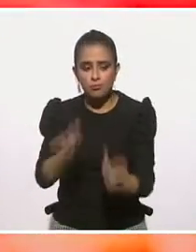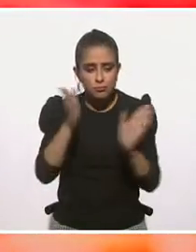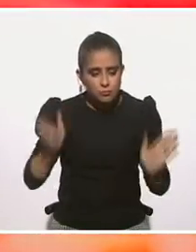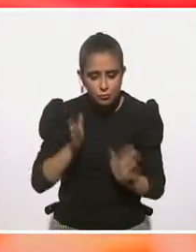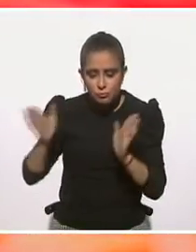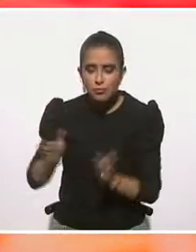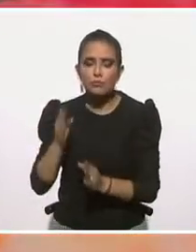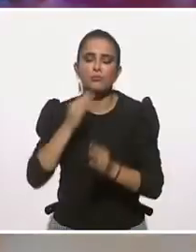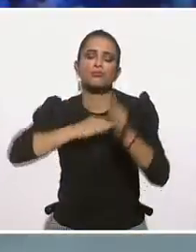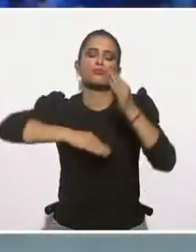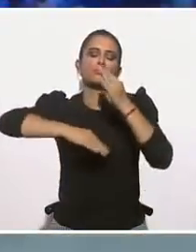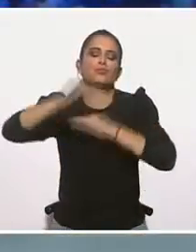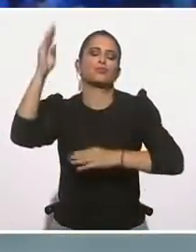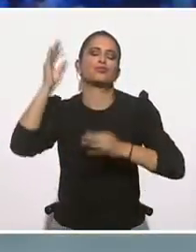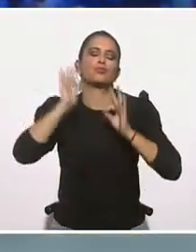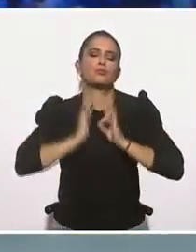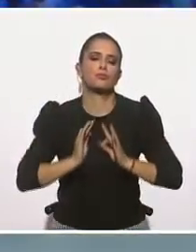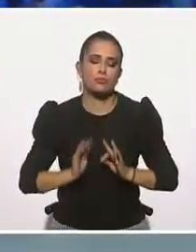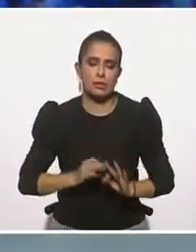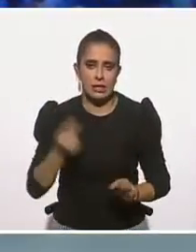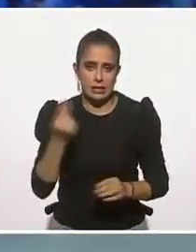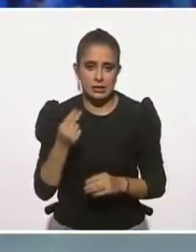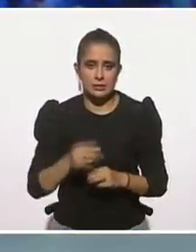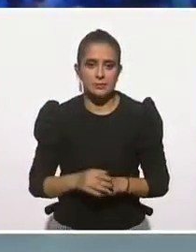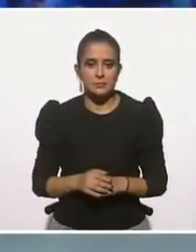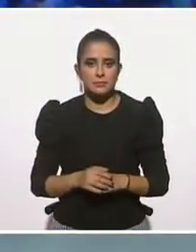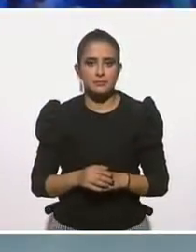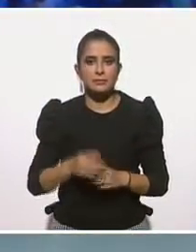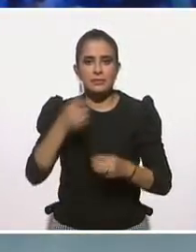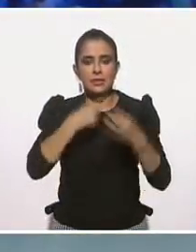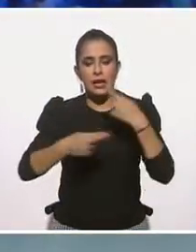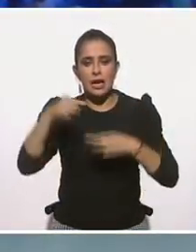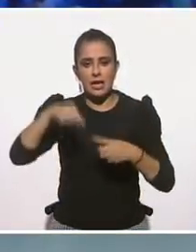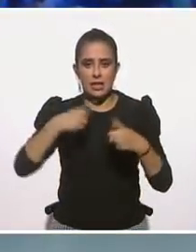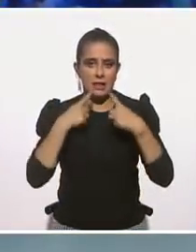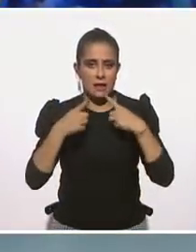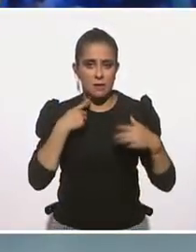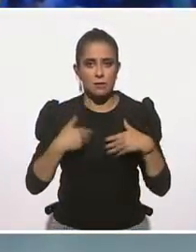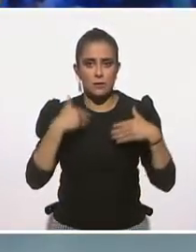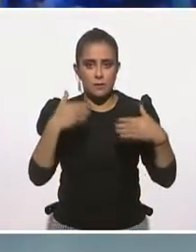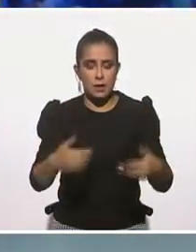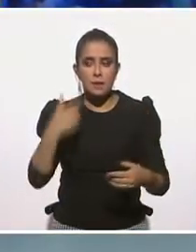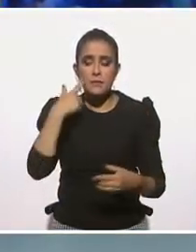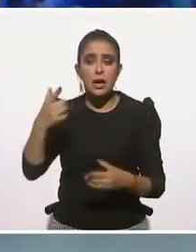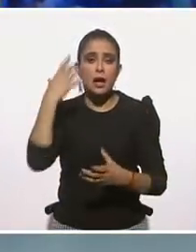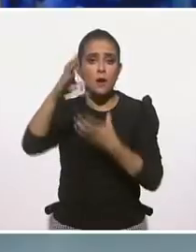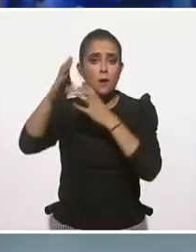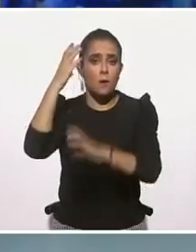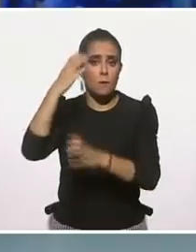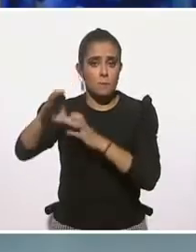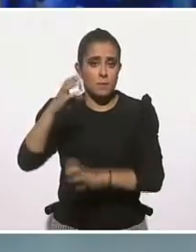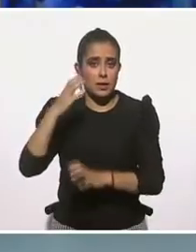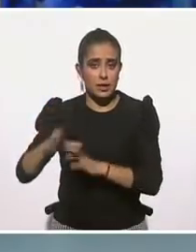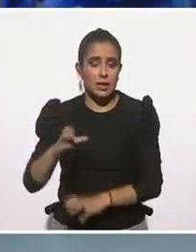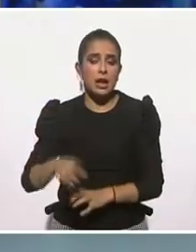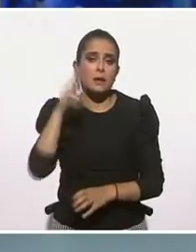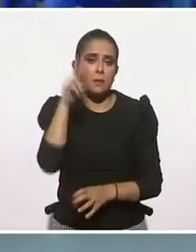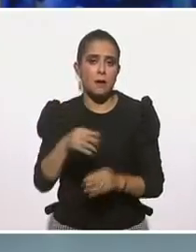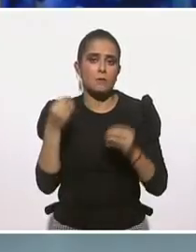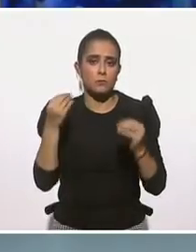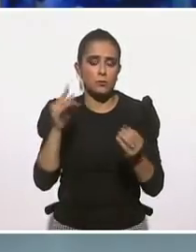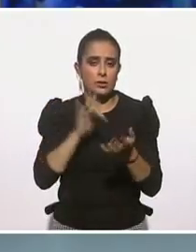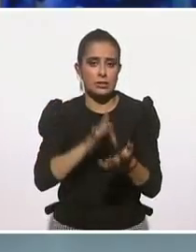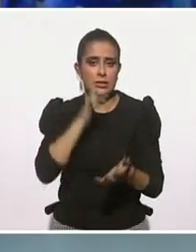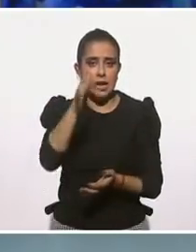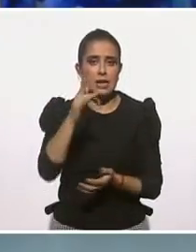resiliente. Bien, regresamos a Diálogos en Confianza, pero vamos a leer todos los comentarios que nos han enviado y agradecemos por Facebook